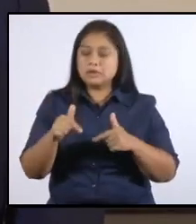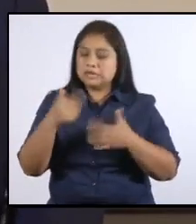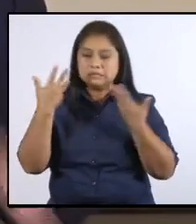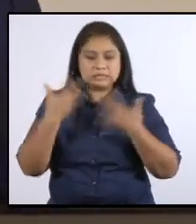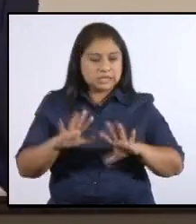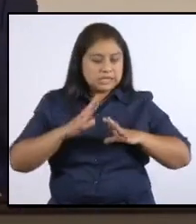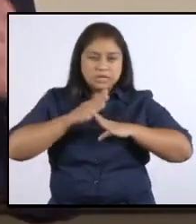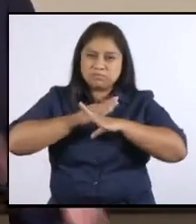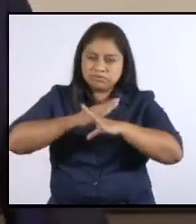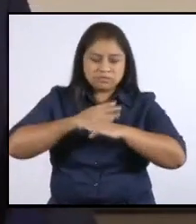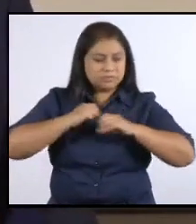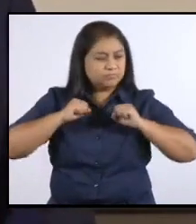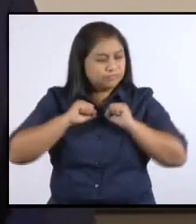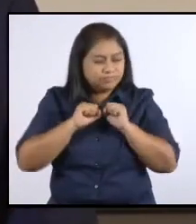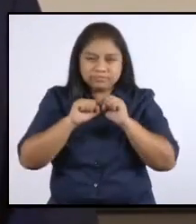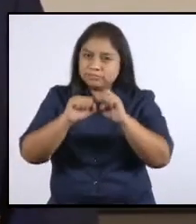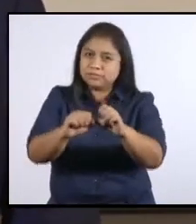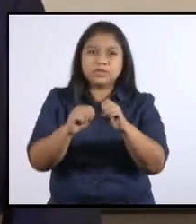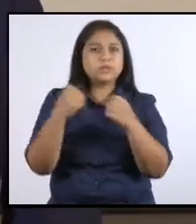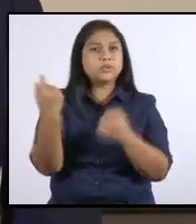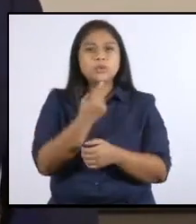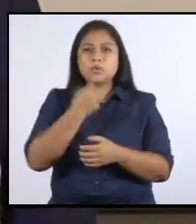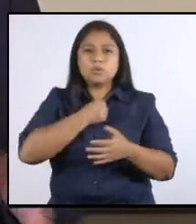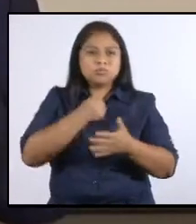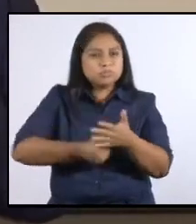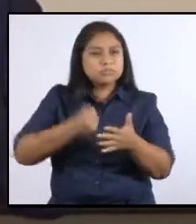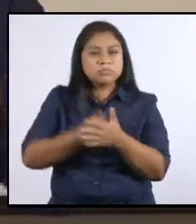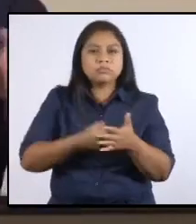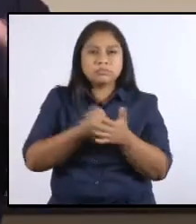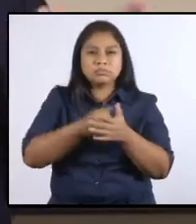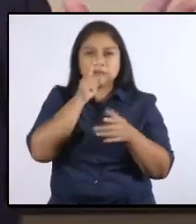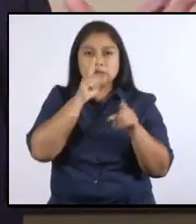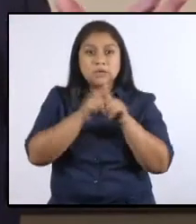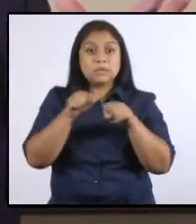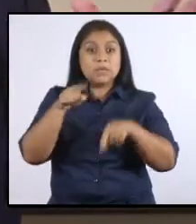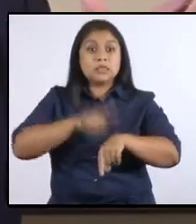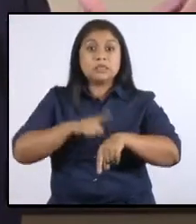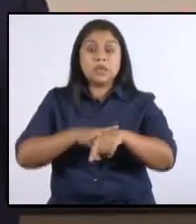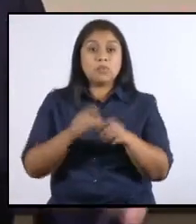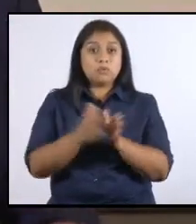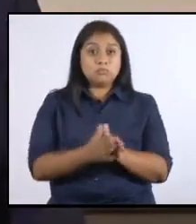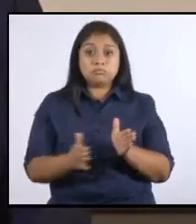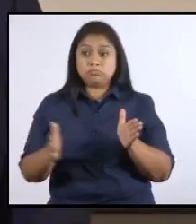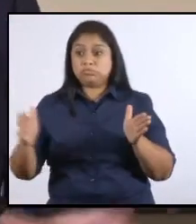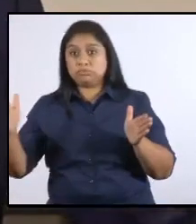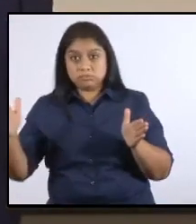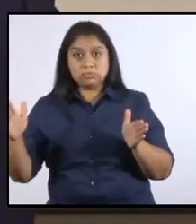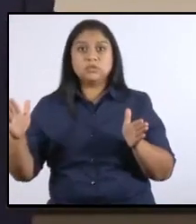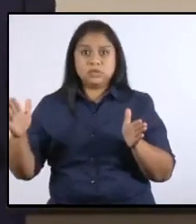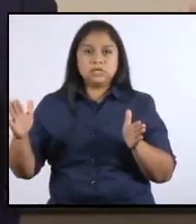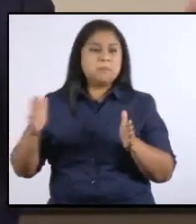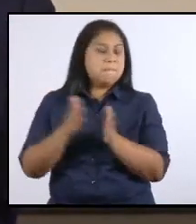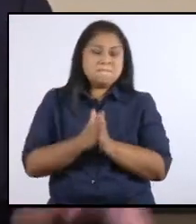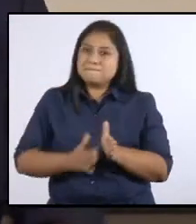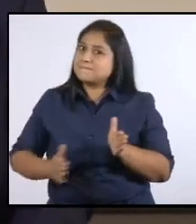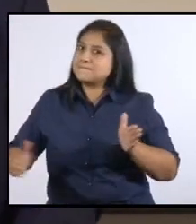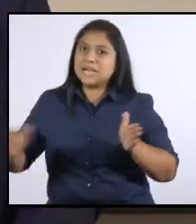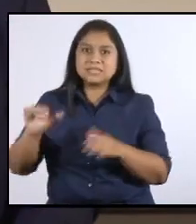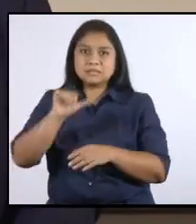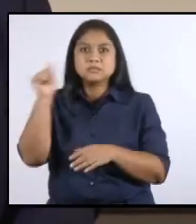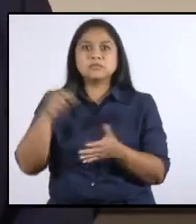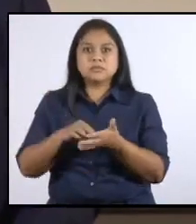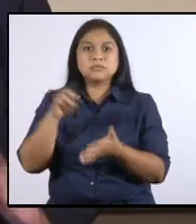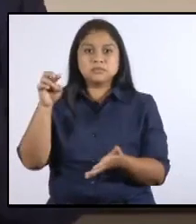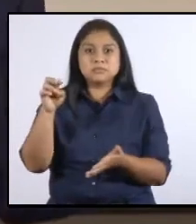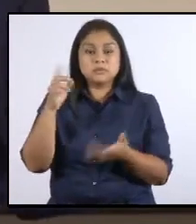hecho y que a ustedes mismos les consta, donde logramos alargar la fase de contención lo más posible, mucho más que muchos países.